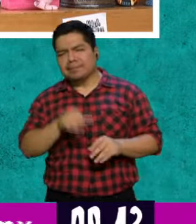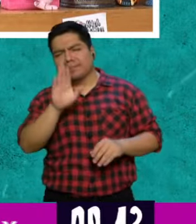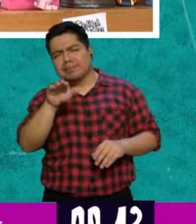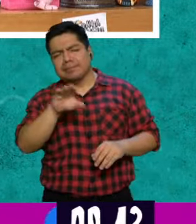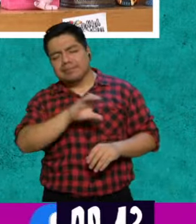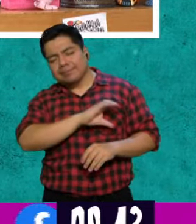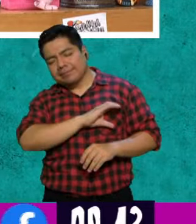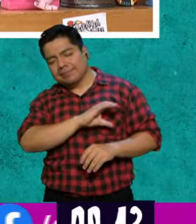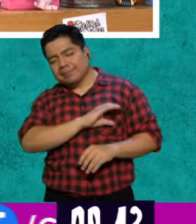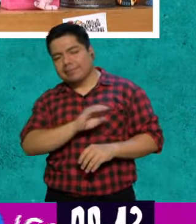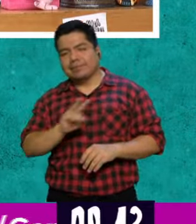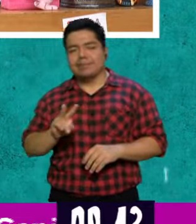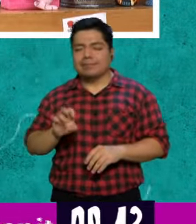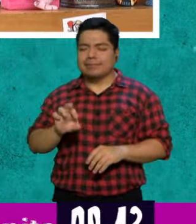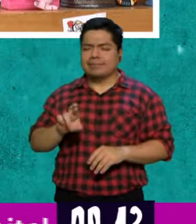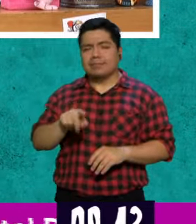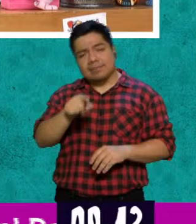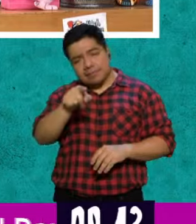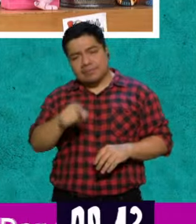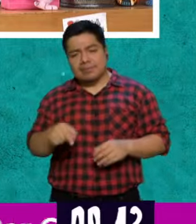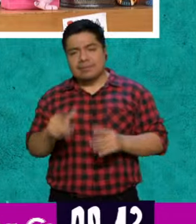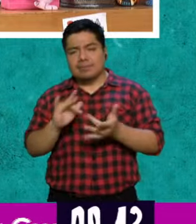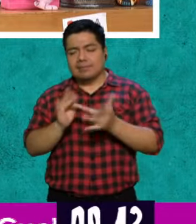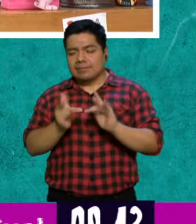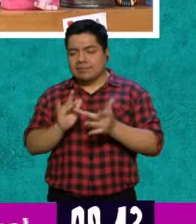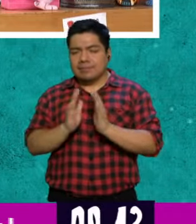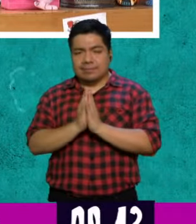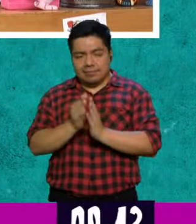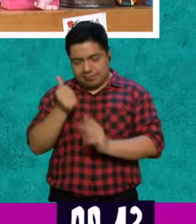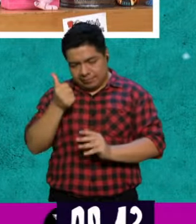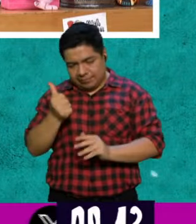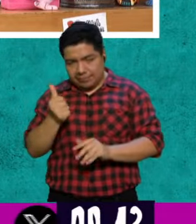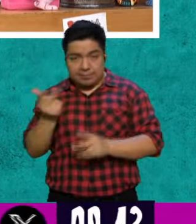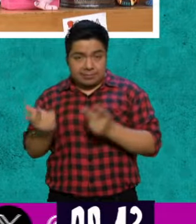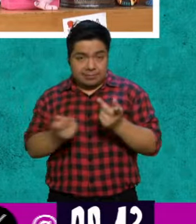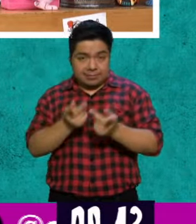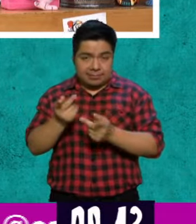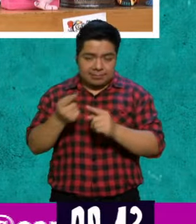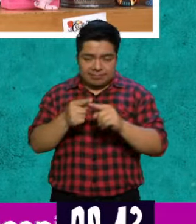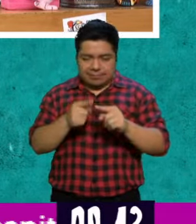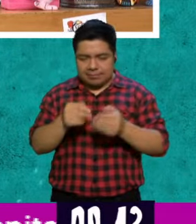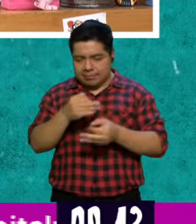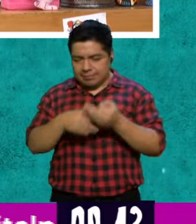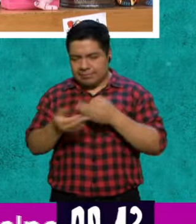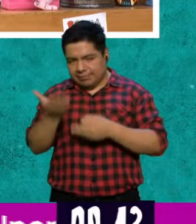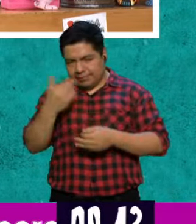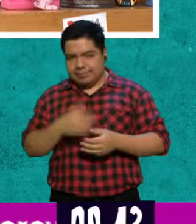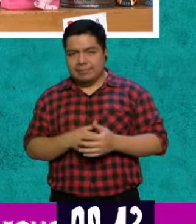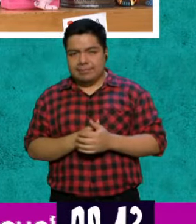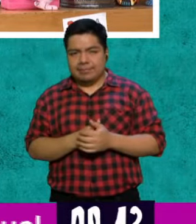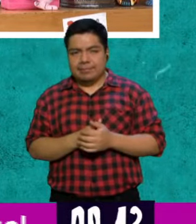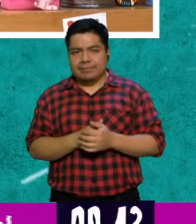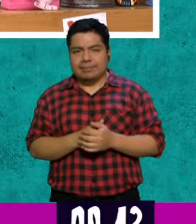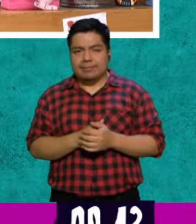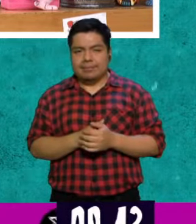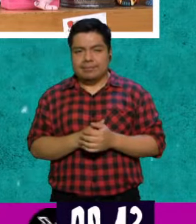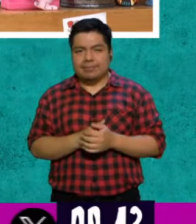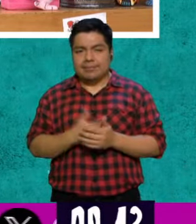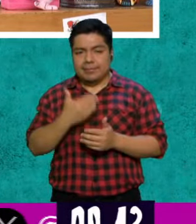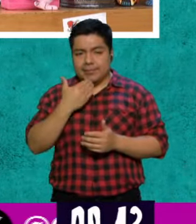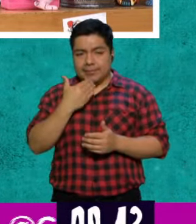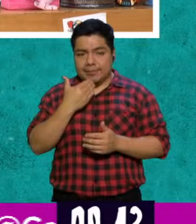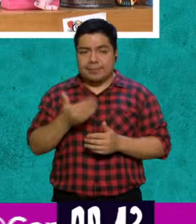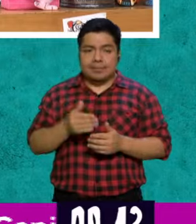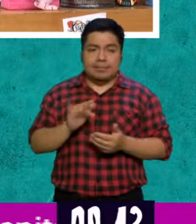Berenice, sus redes para que me la sigan, le hagan preguntas, Tokio, ándele. Claro que sí,